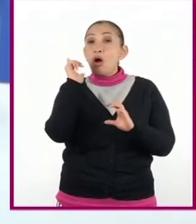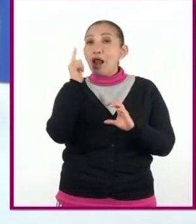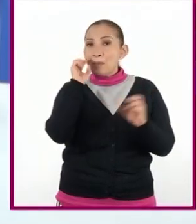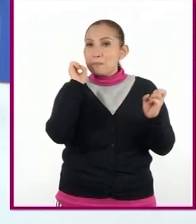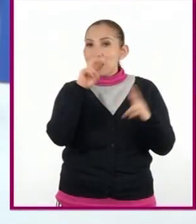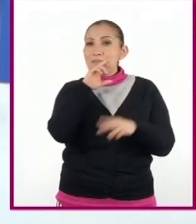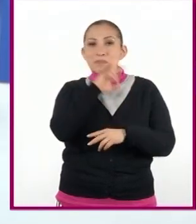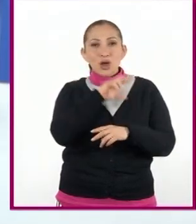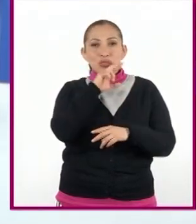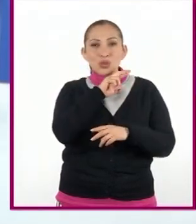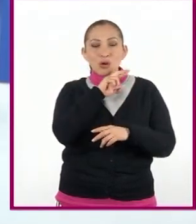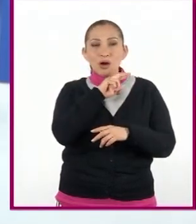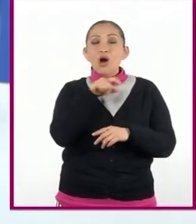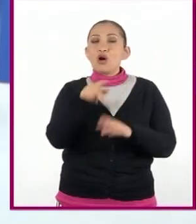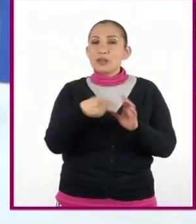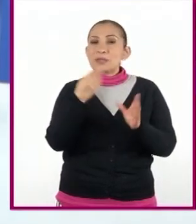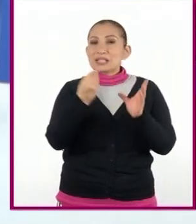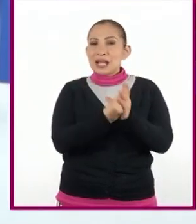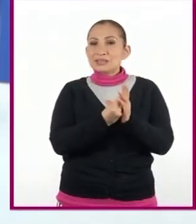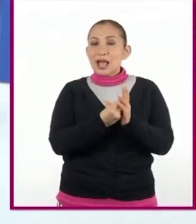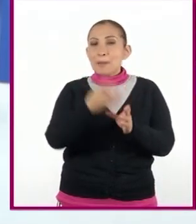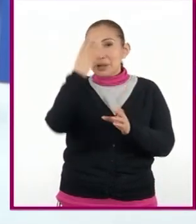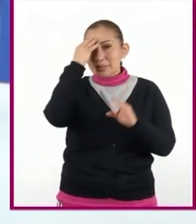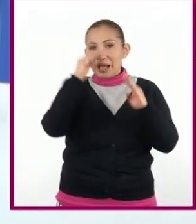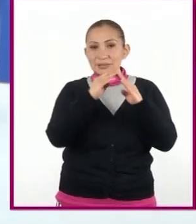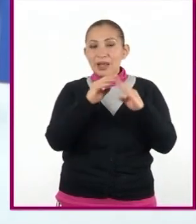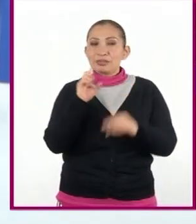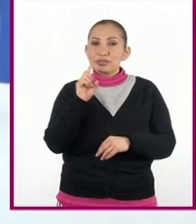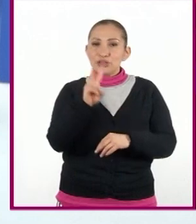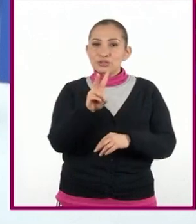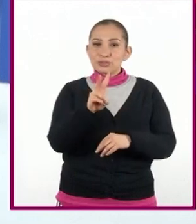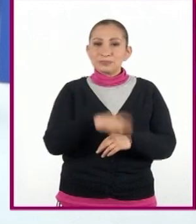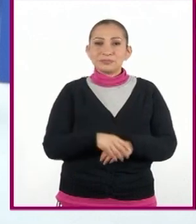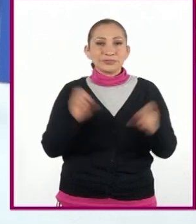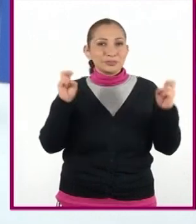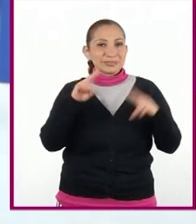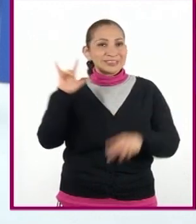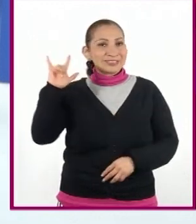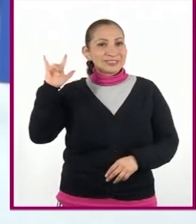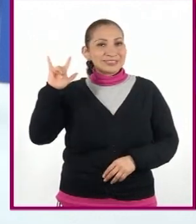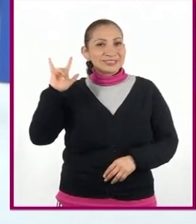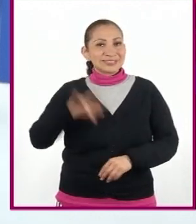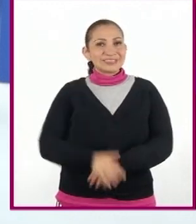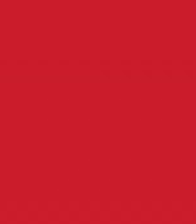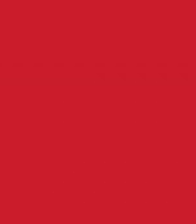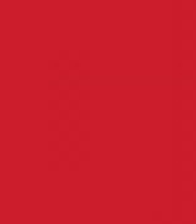verlos muy pronto en una sesión más de Aprende en Casa 2. Hasta luego.